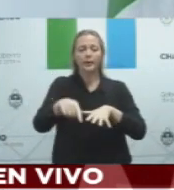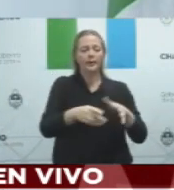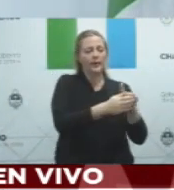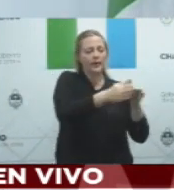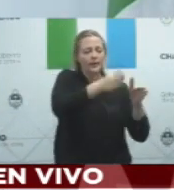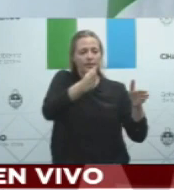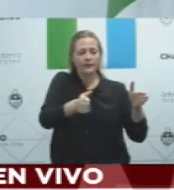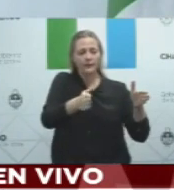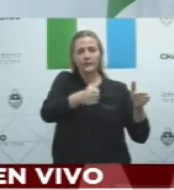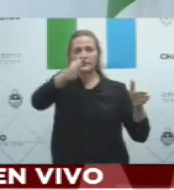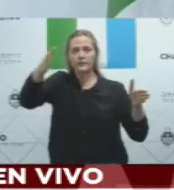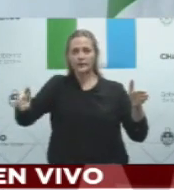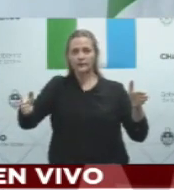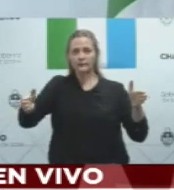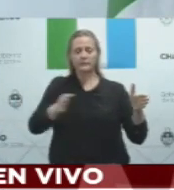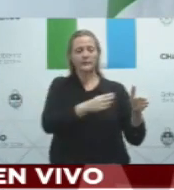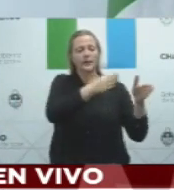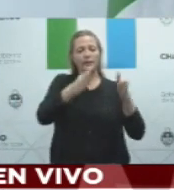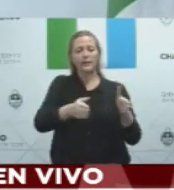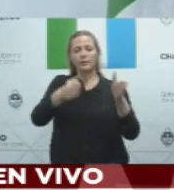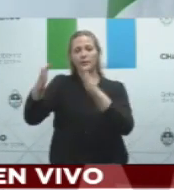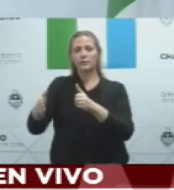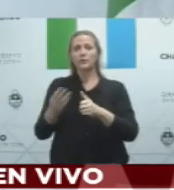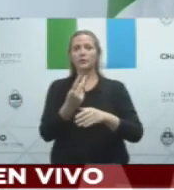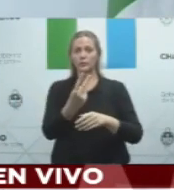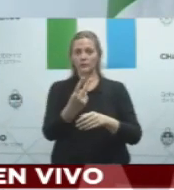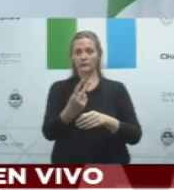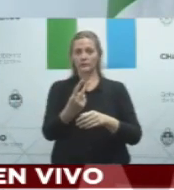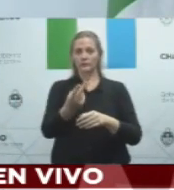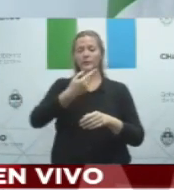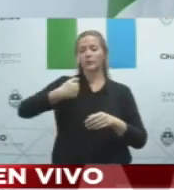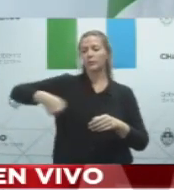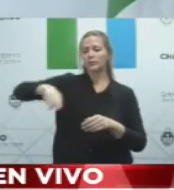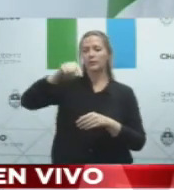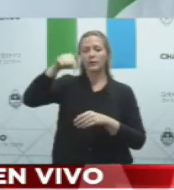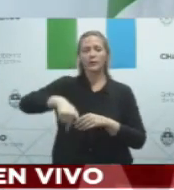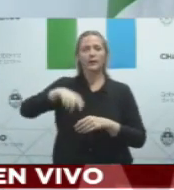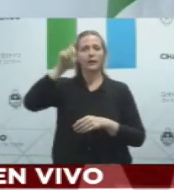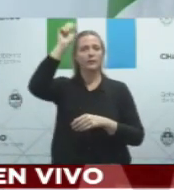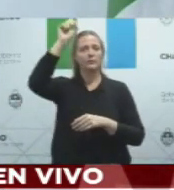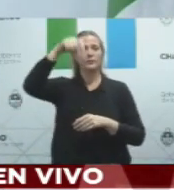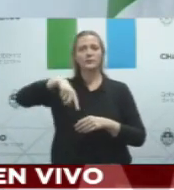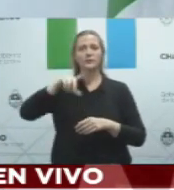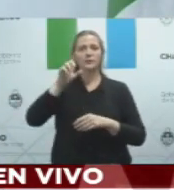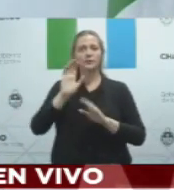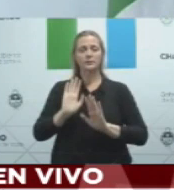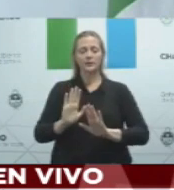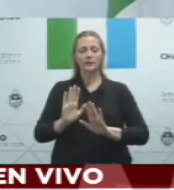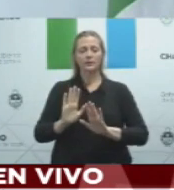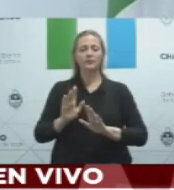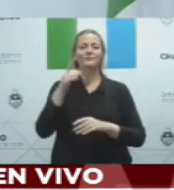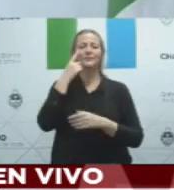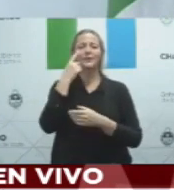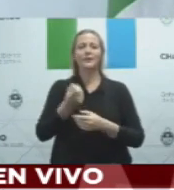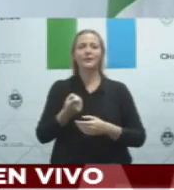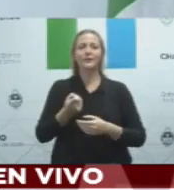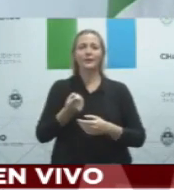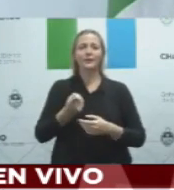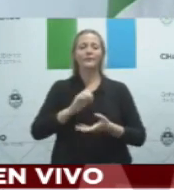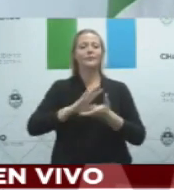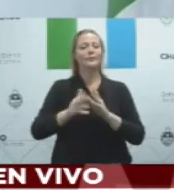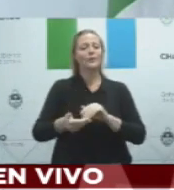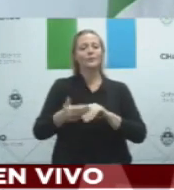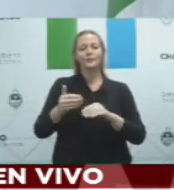los indicadores determinan que hemos retrocedido en indicadores. Retrocedimos en la tasa de duplicación, aumentamos la tasa de